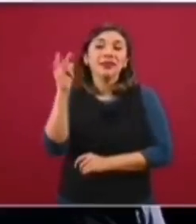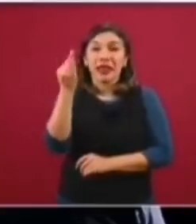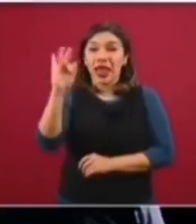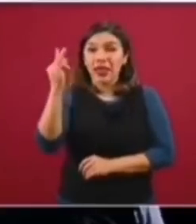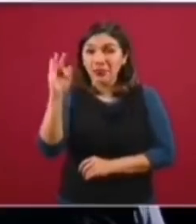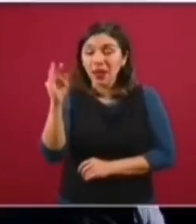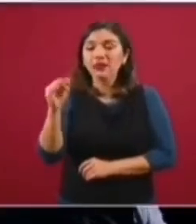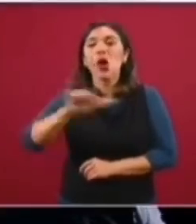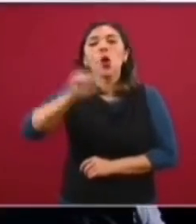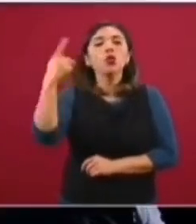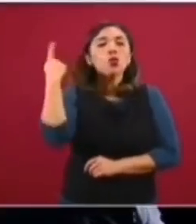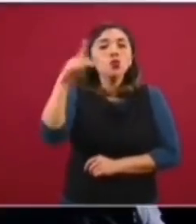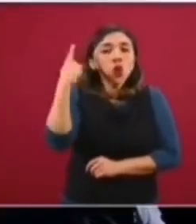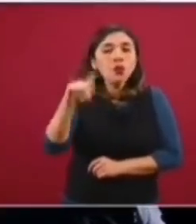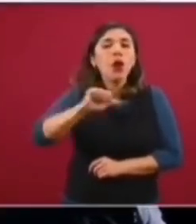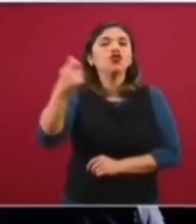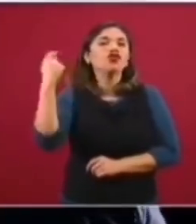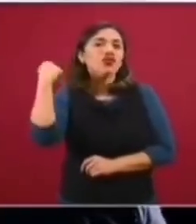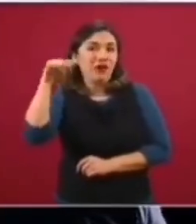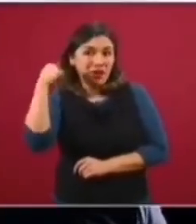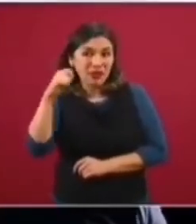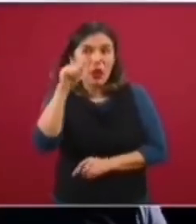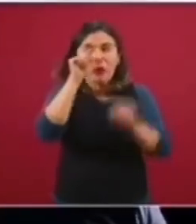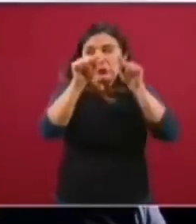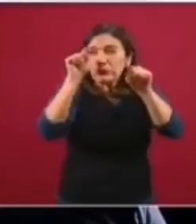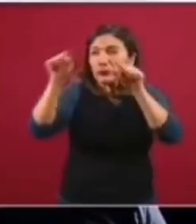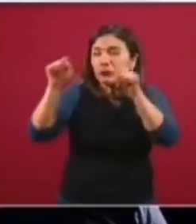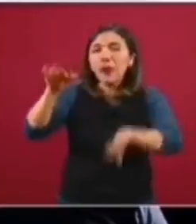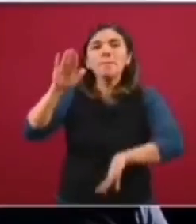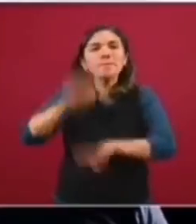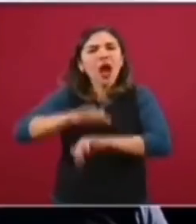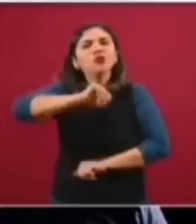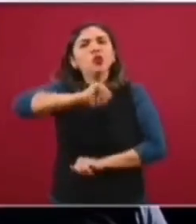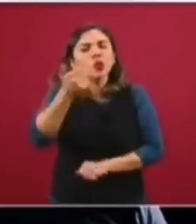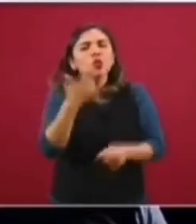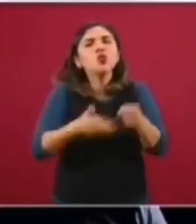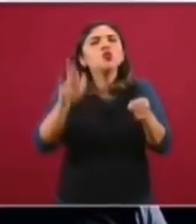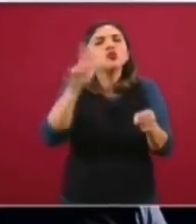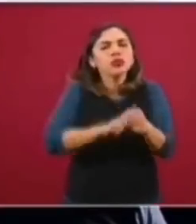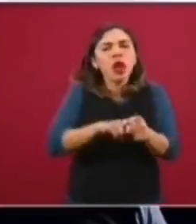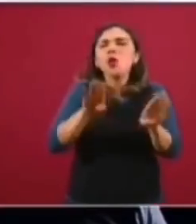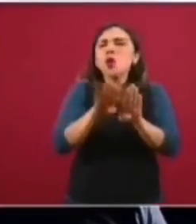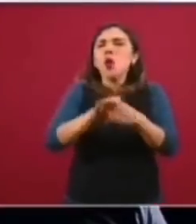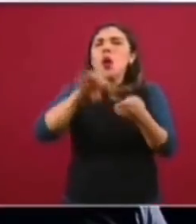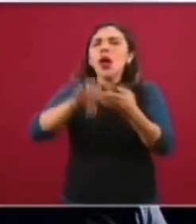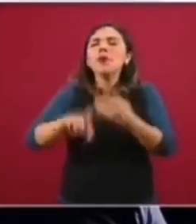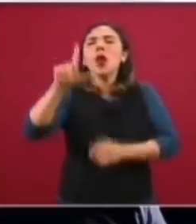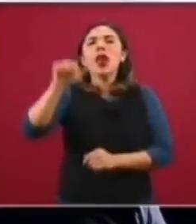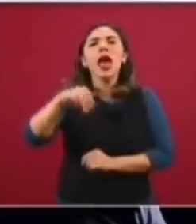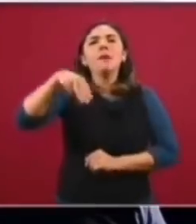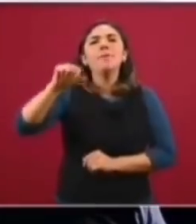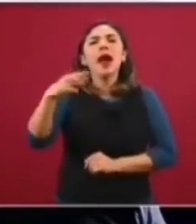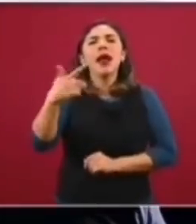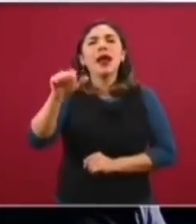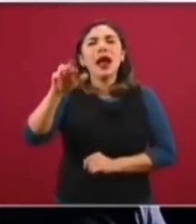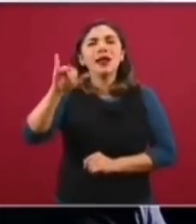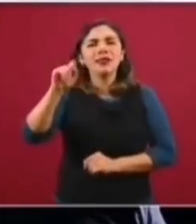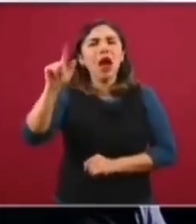Puebla y el de Tabasco. Además de esos, son otros hospitales, por ejemplo, en La Margarita, un hospital,